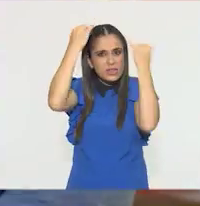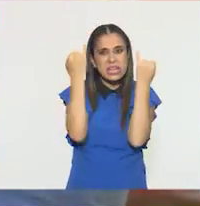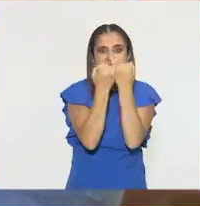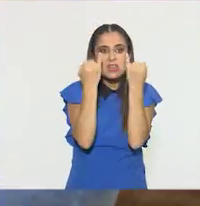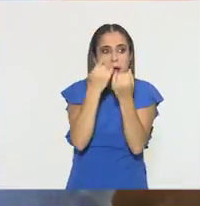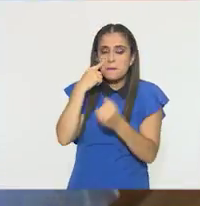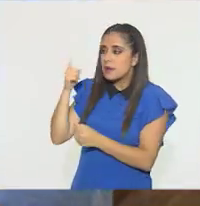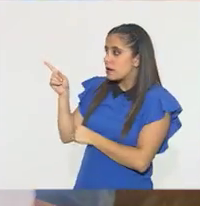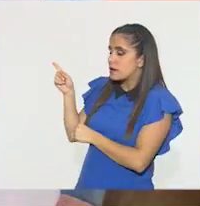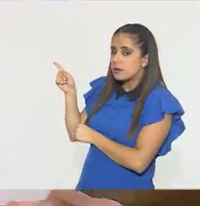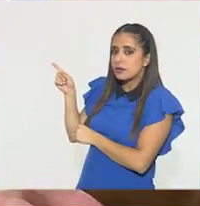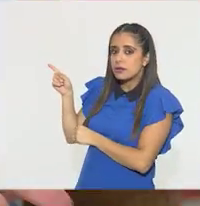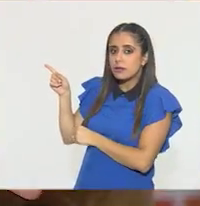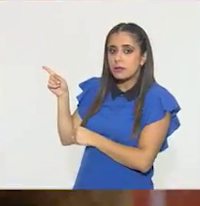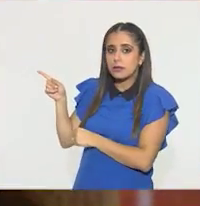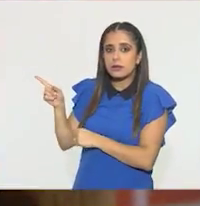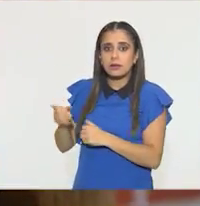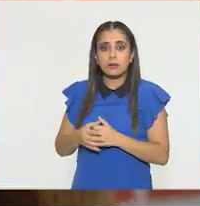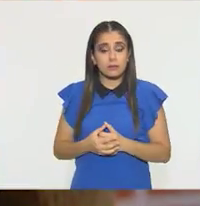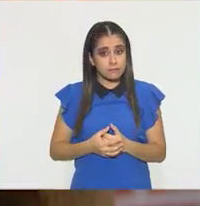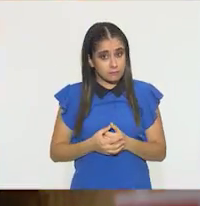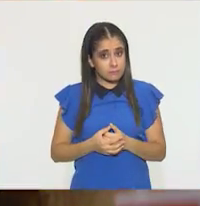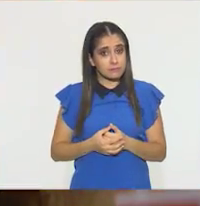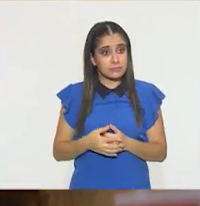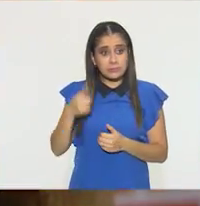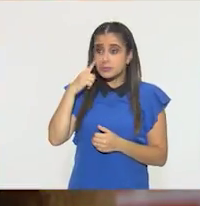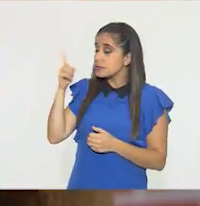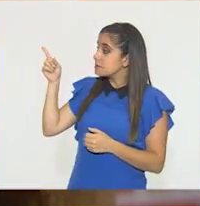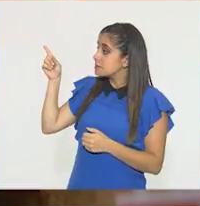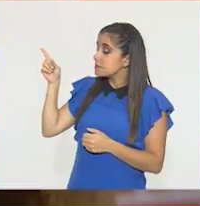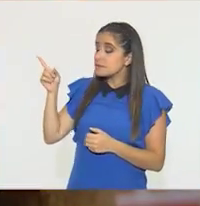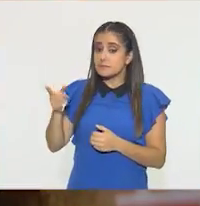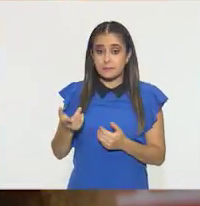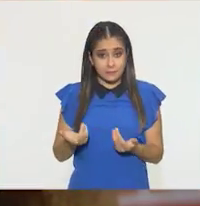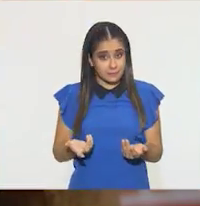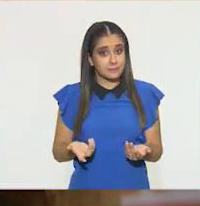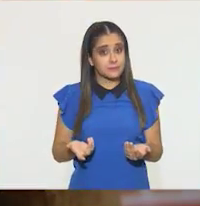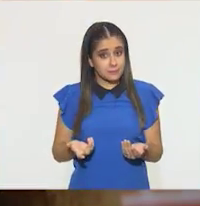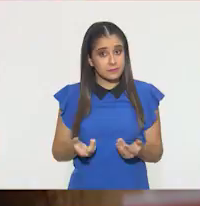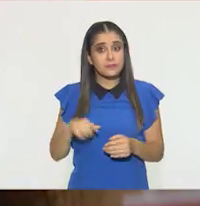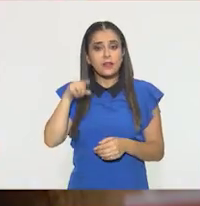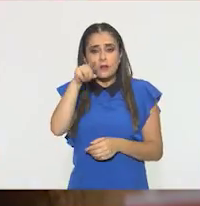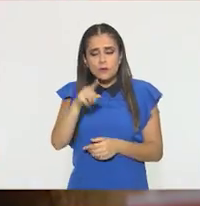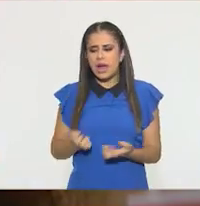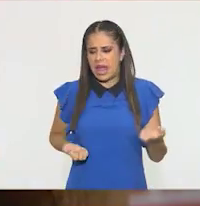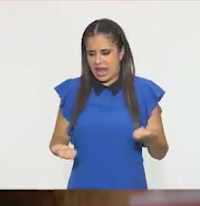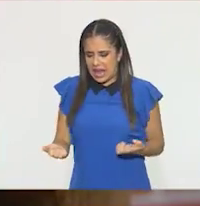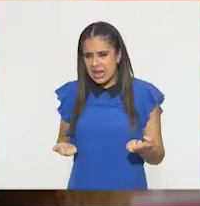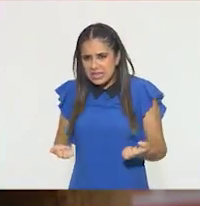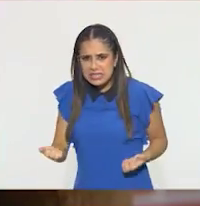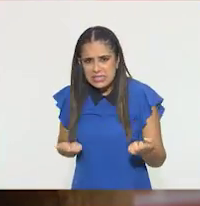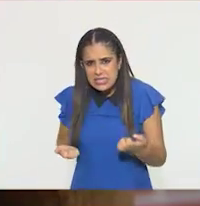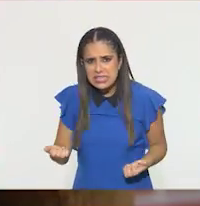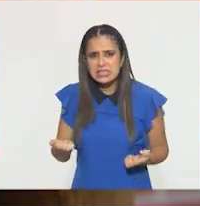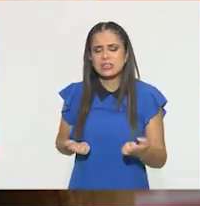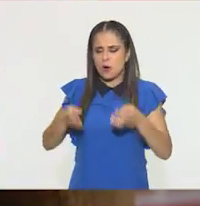Aquí está. No alcanzo a ver a través. Pero, si hacemos ejercicios, si nos concentramos,